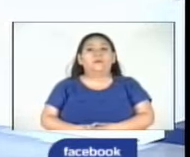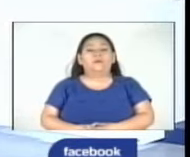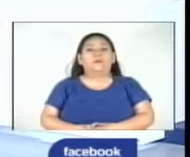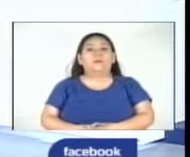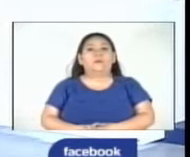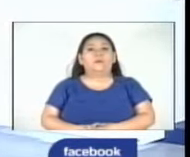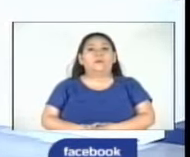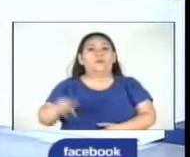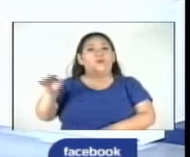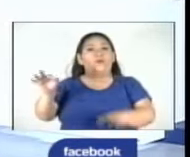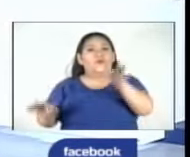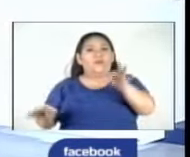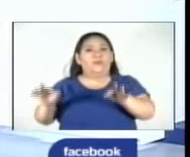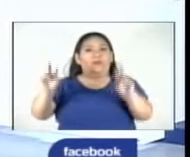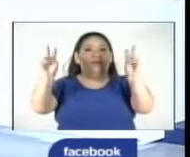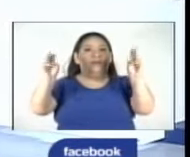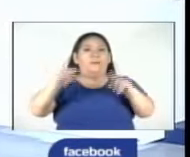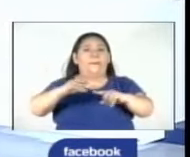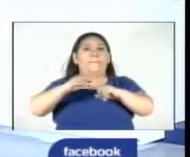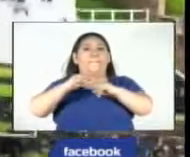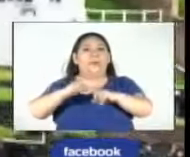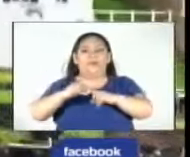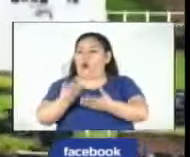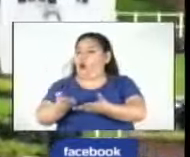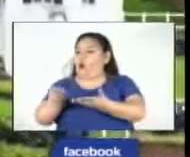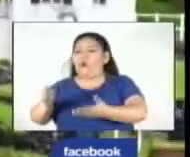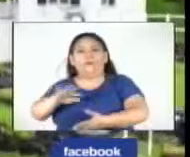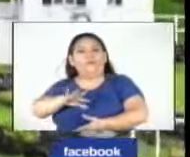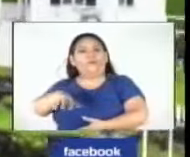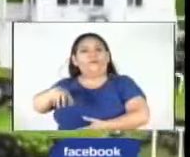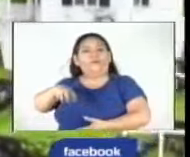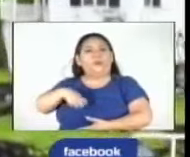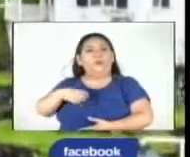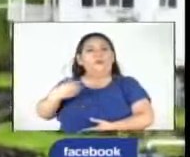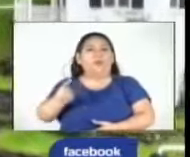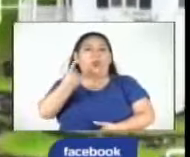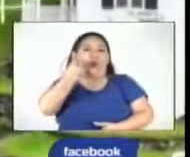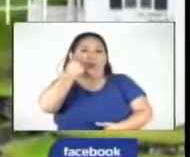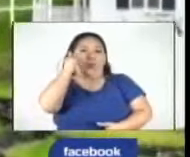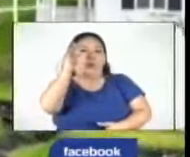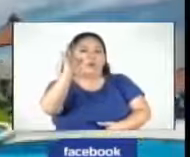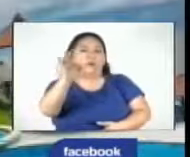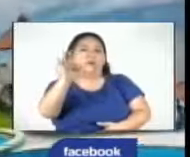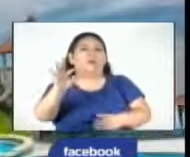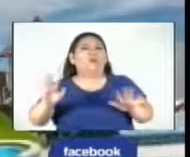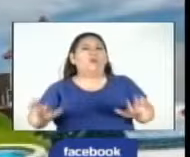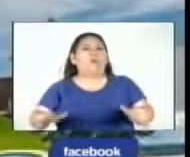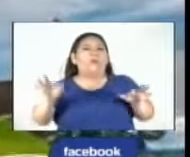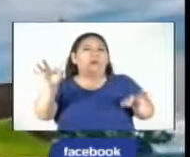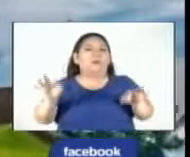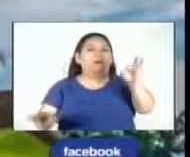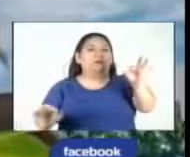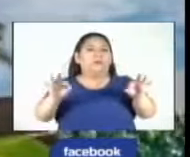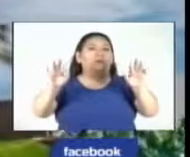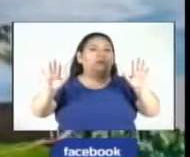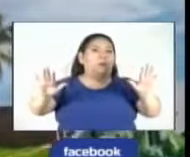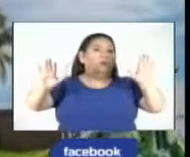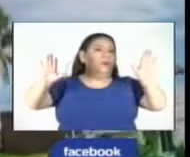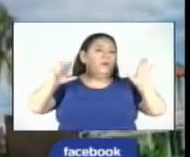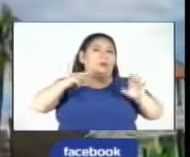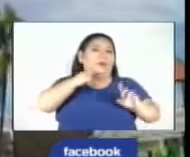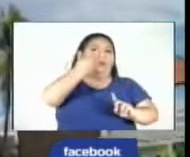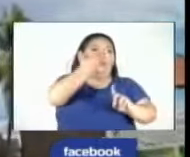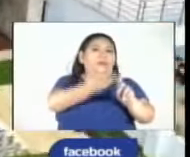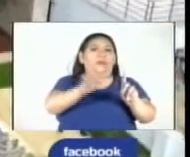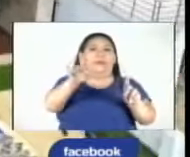Y en el juzgado especializado de extinción de dominio, nuevos testigos declararán en la audiencia de sentencia en